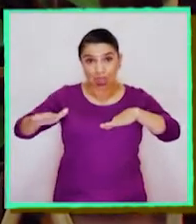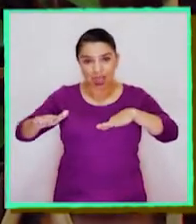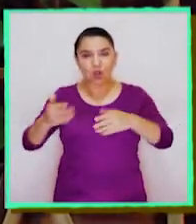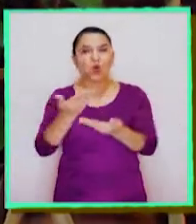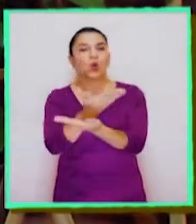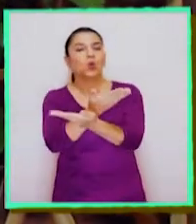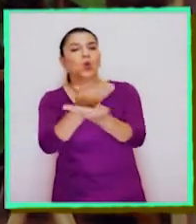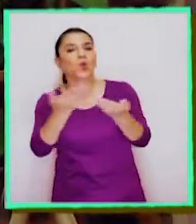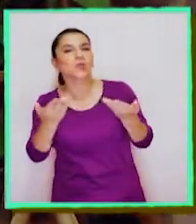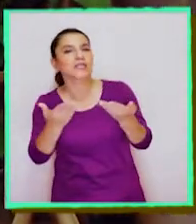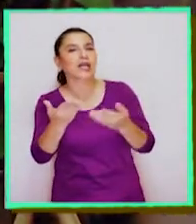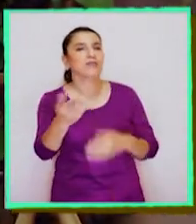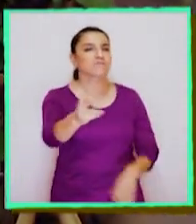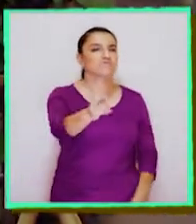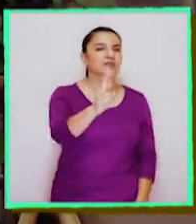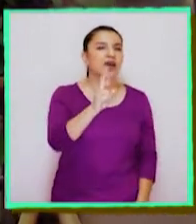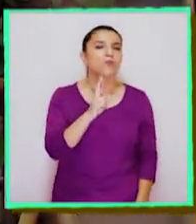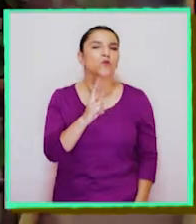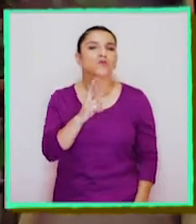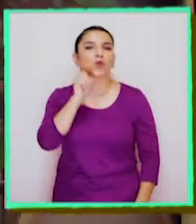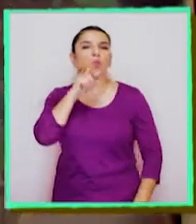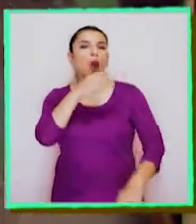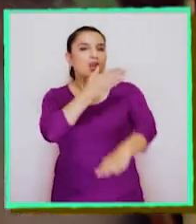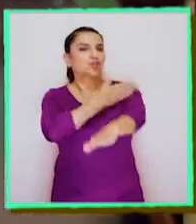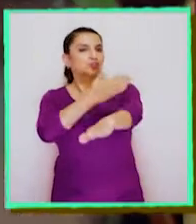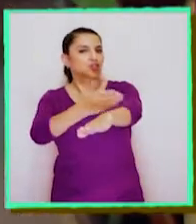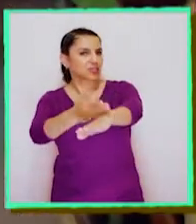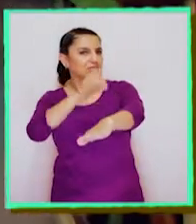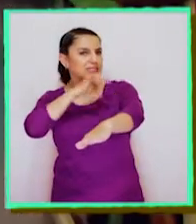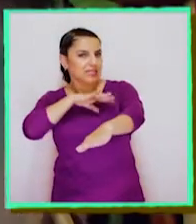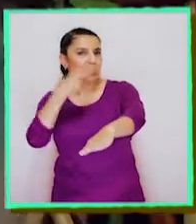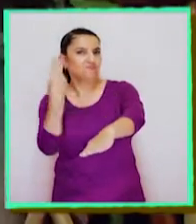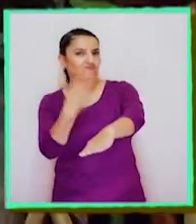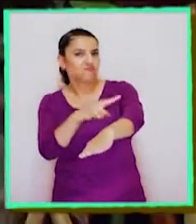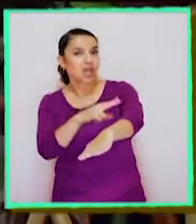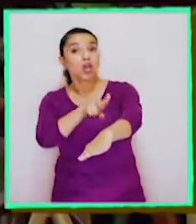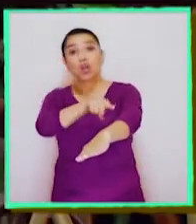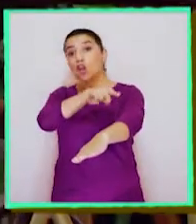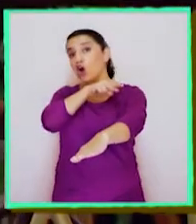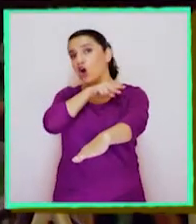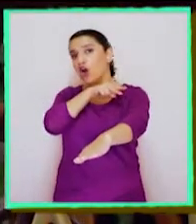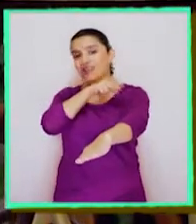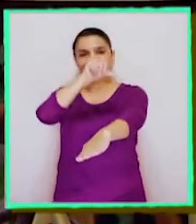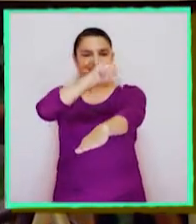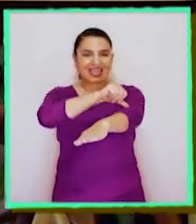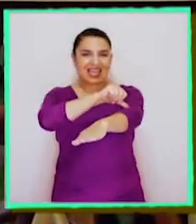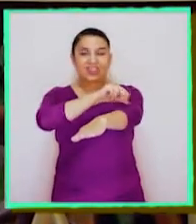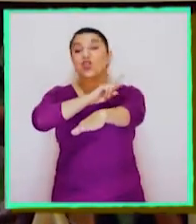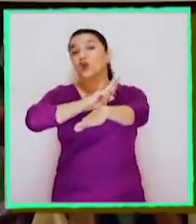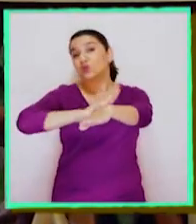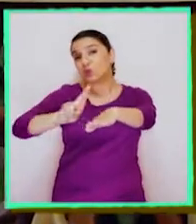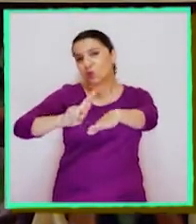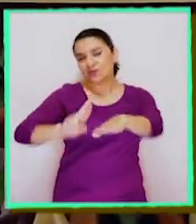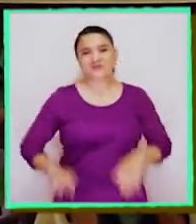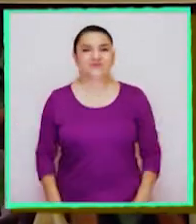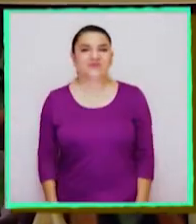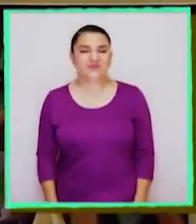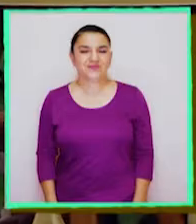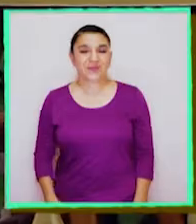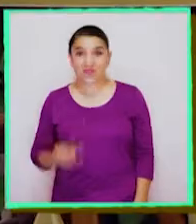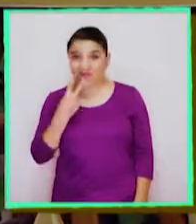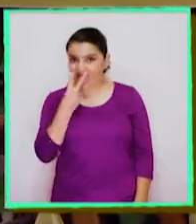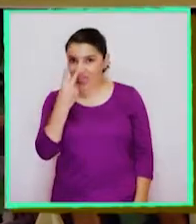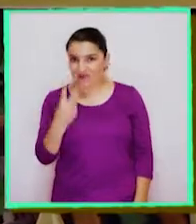ustedes me tienen que decir a qué zona de Chile pertenece. ¿Norte, centro o sur?